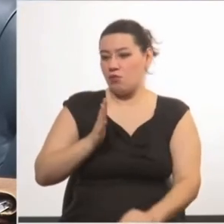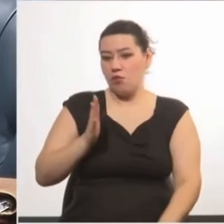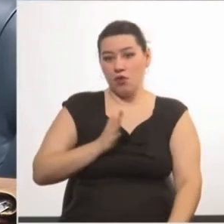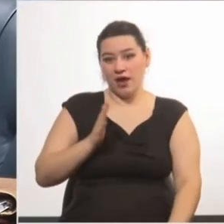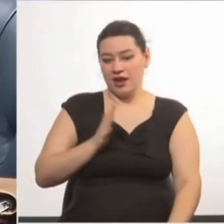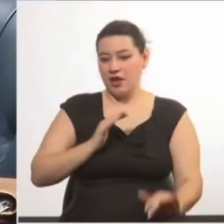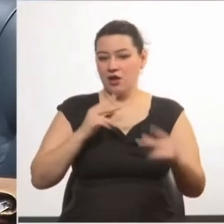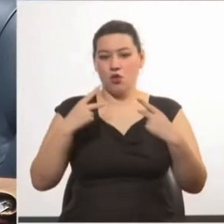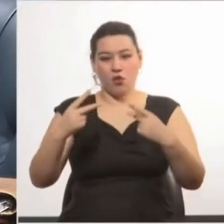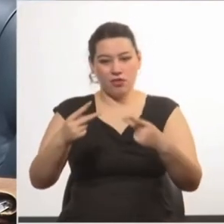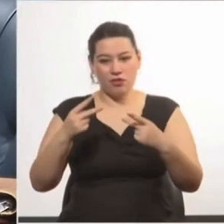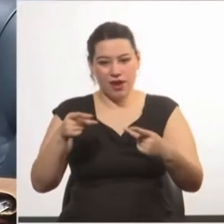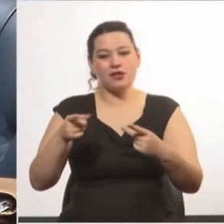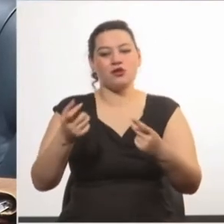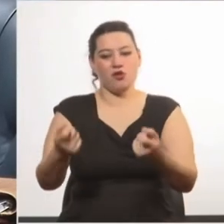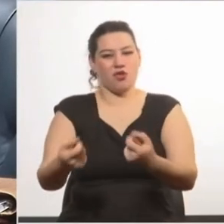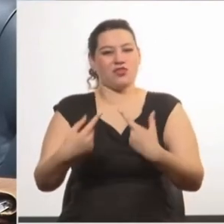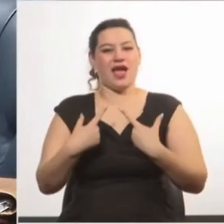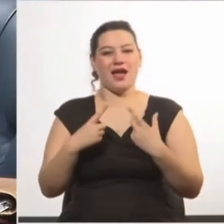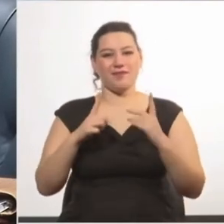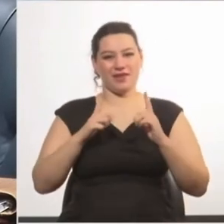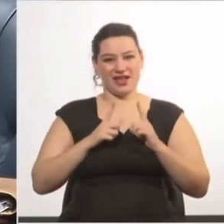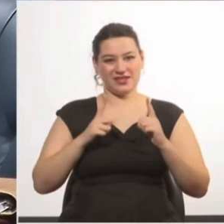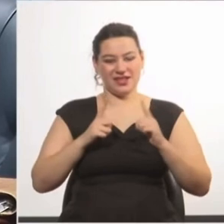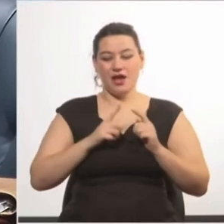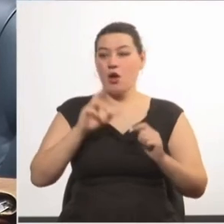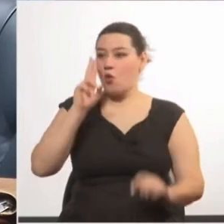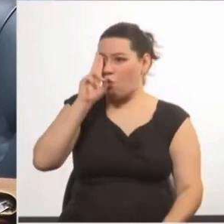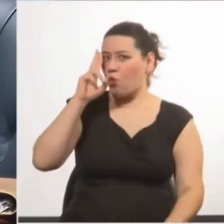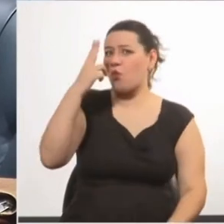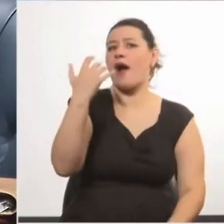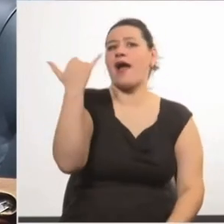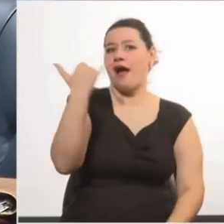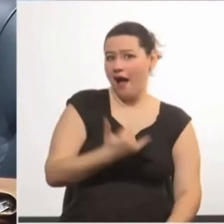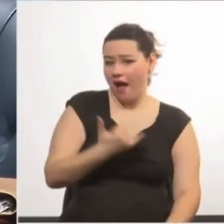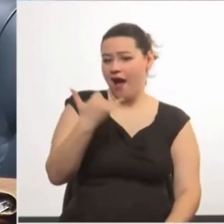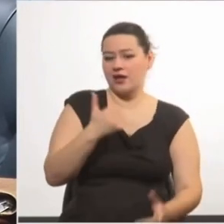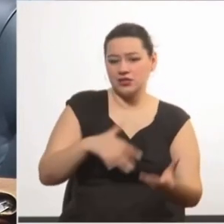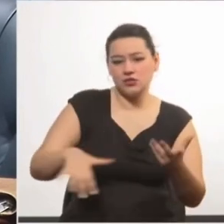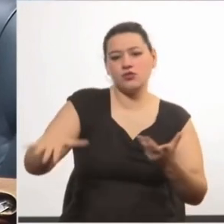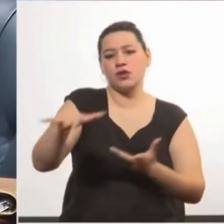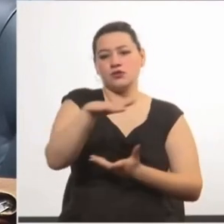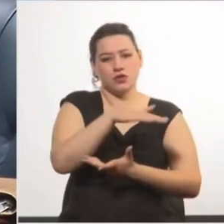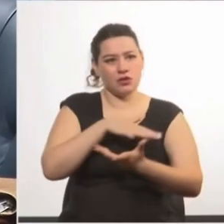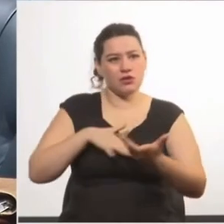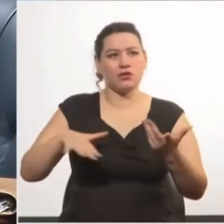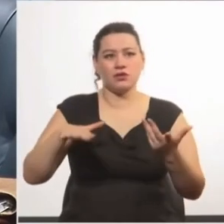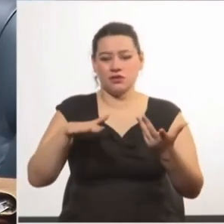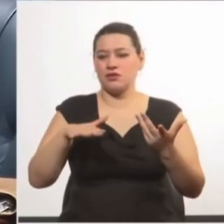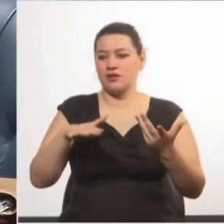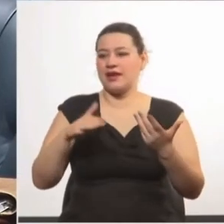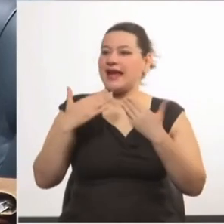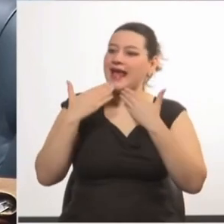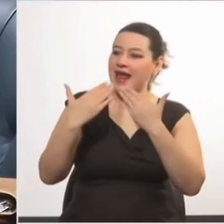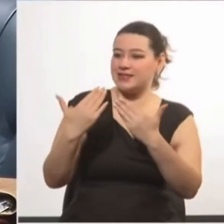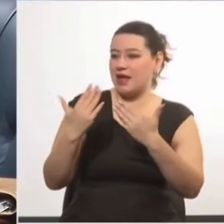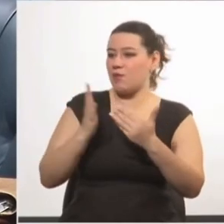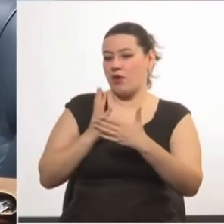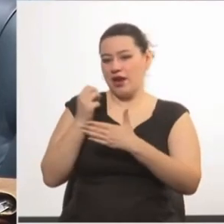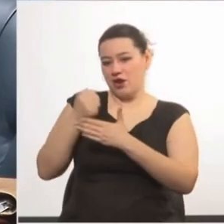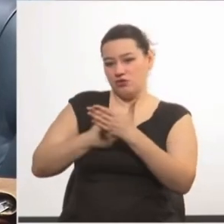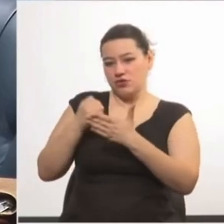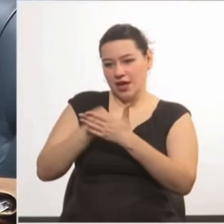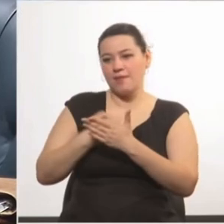vez la mayor esperanza. El Uruguay tiene las condiciones generadas por estas herederas para renovar el